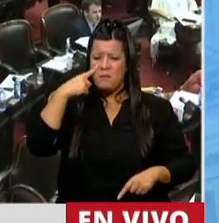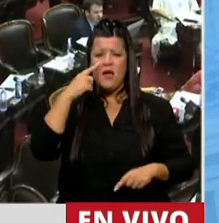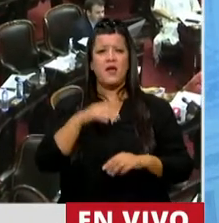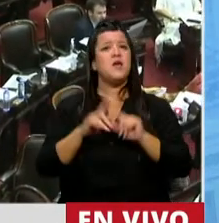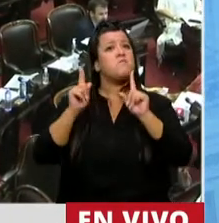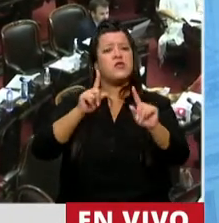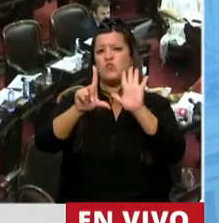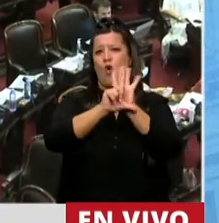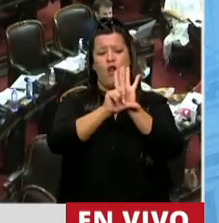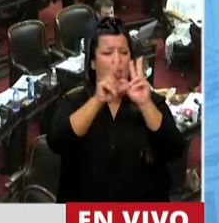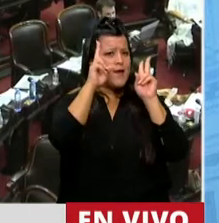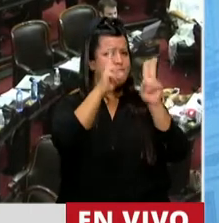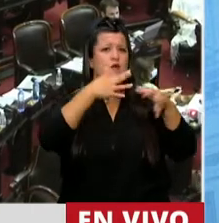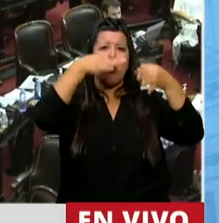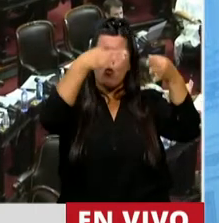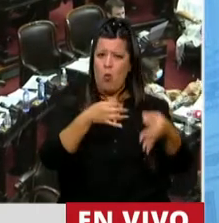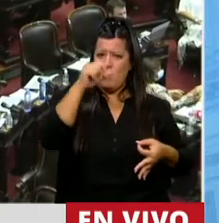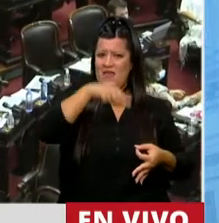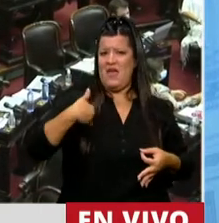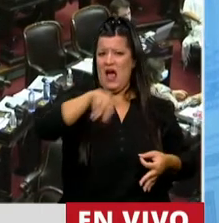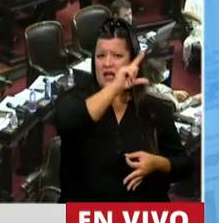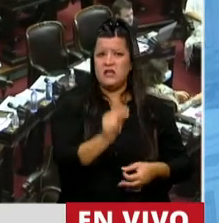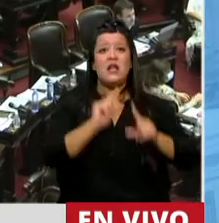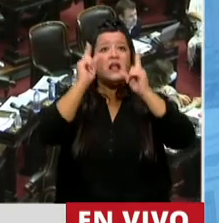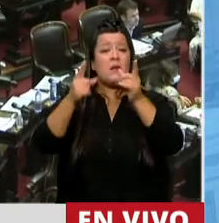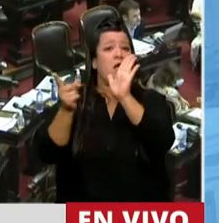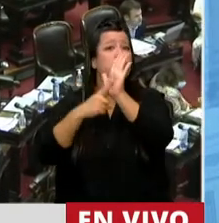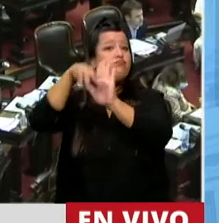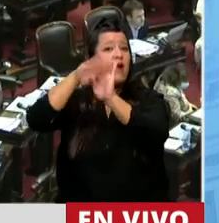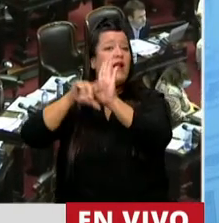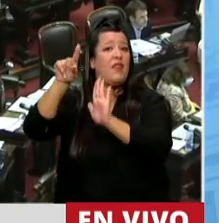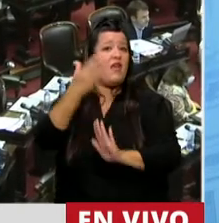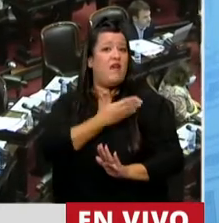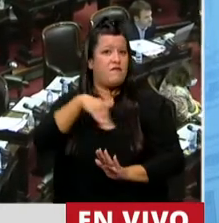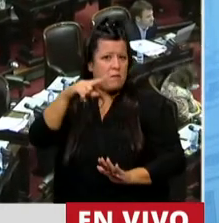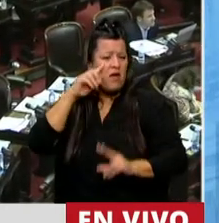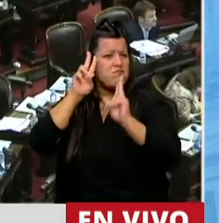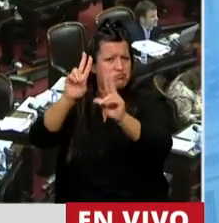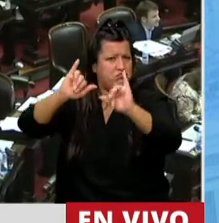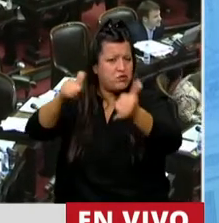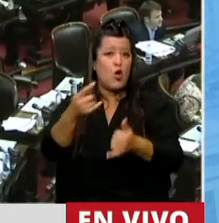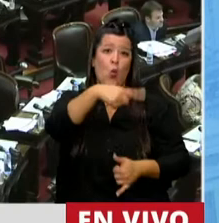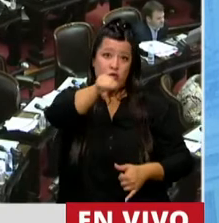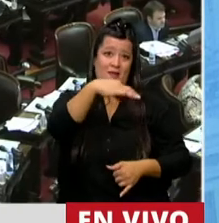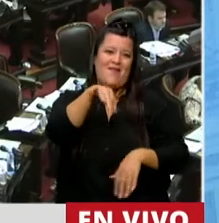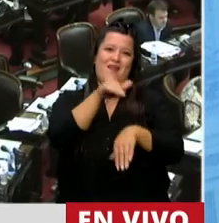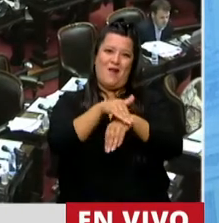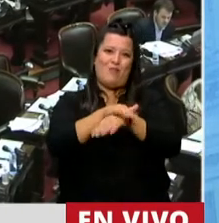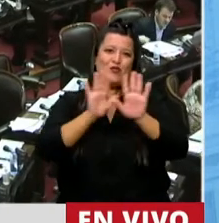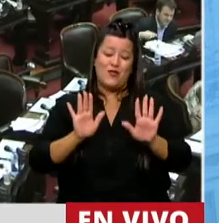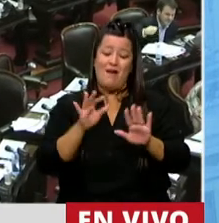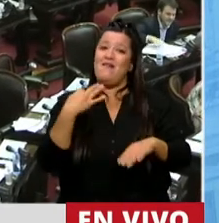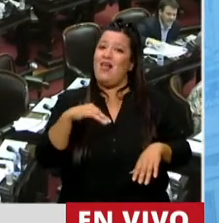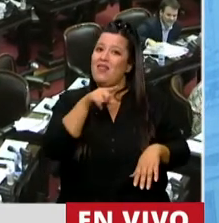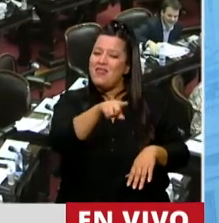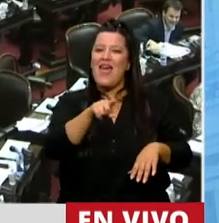leyes de la República Argentina, pero cumpliendo también con toda la normativa del fondo. Ustedes se tienen que hacer cargo de eso y tienen